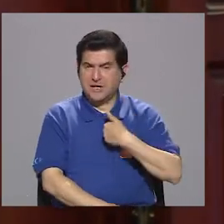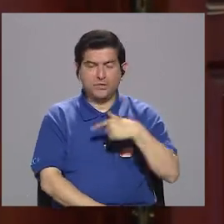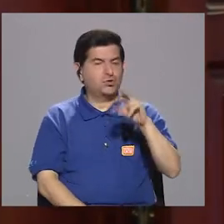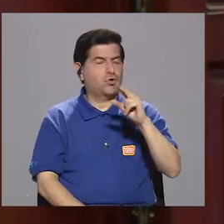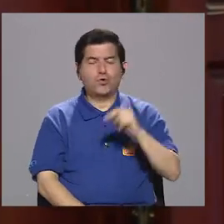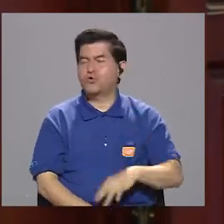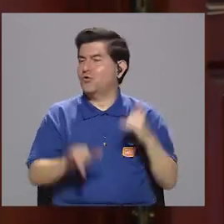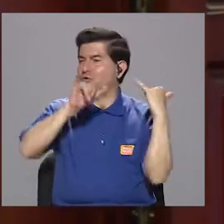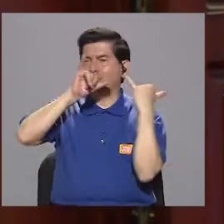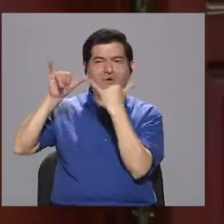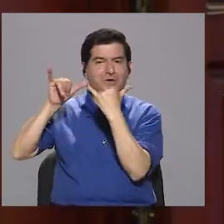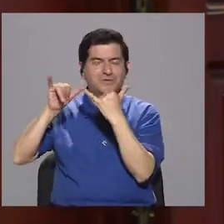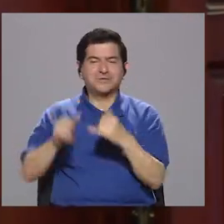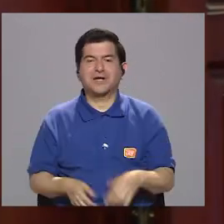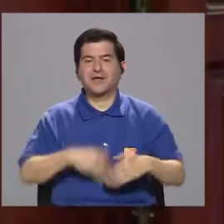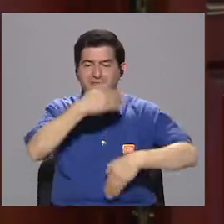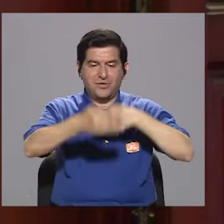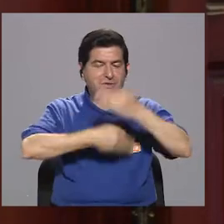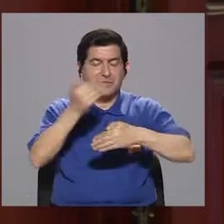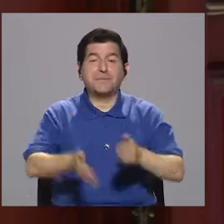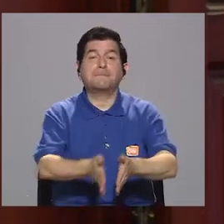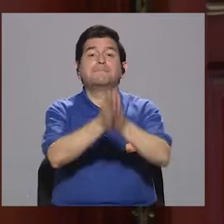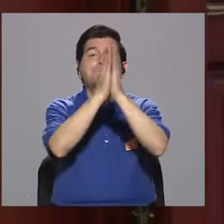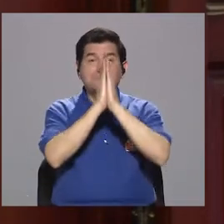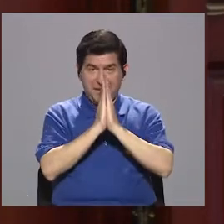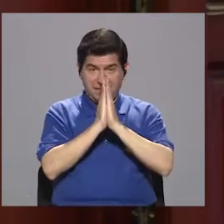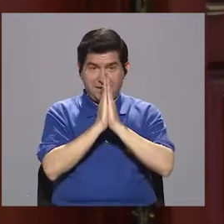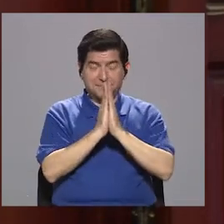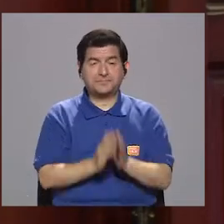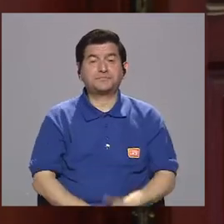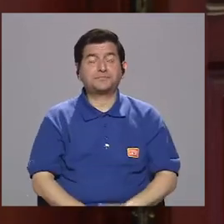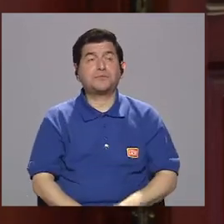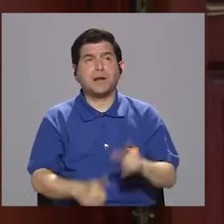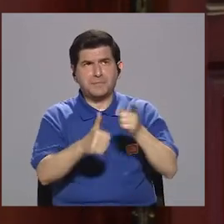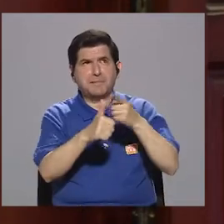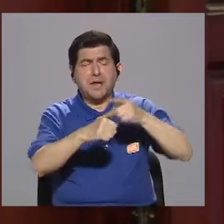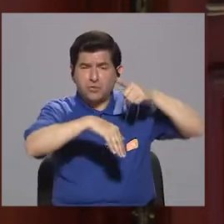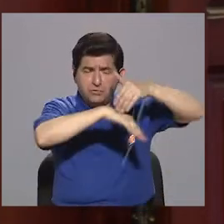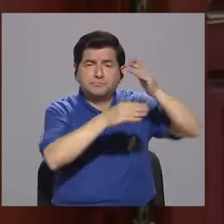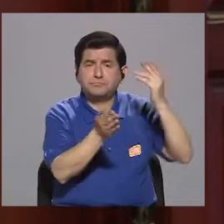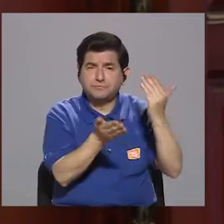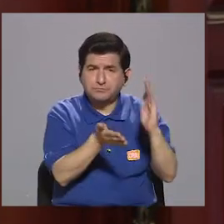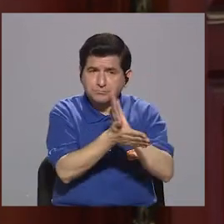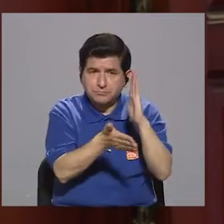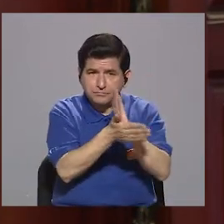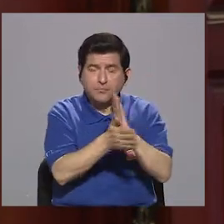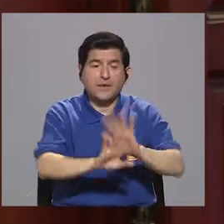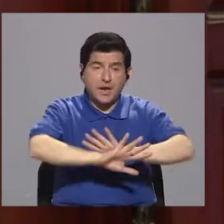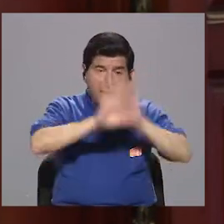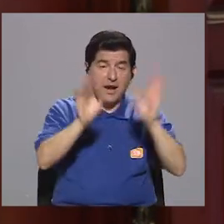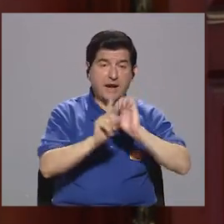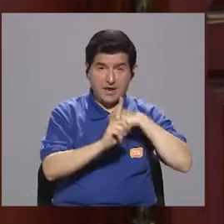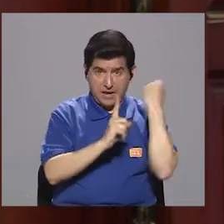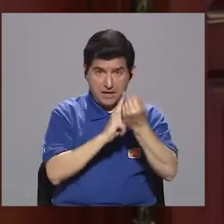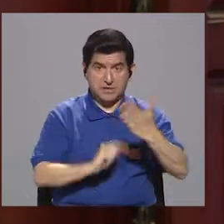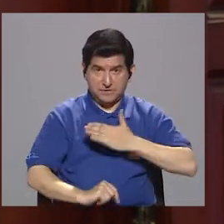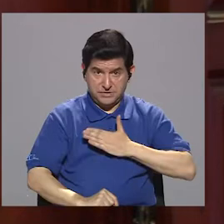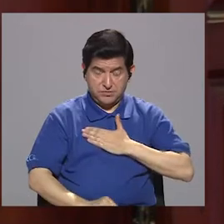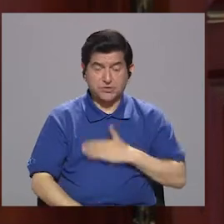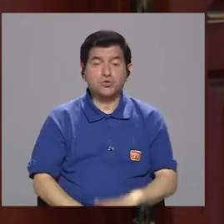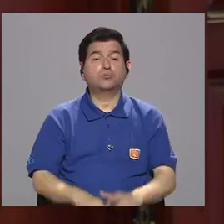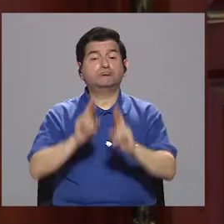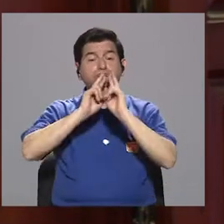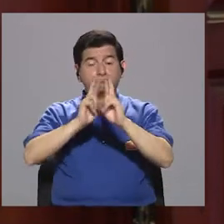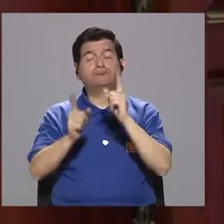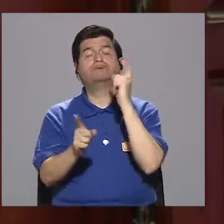yo no era imputado en esa causa. Pedí una nota, mandí una nota solicitando que se aclarara mi condición. Se